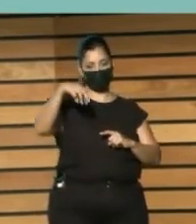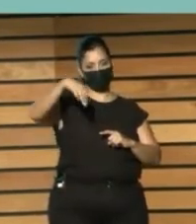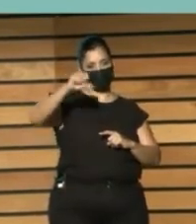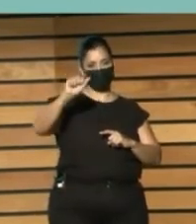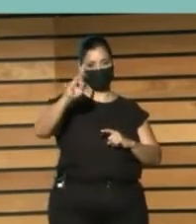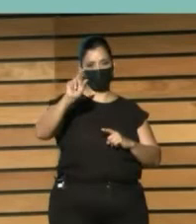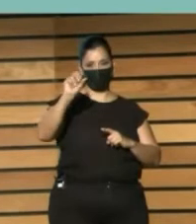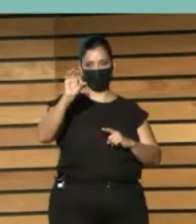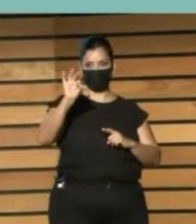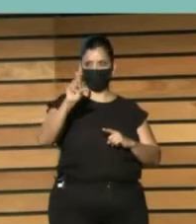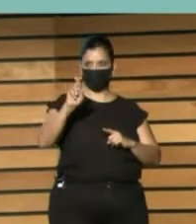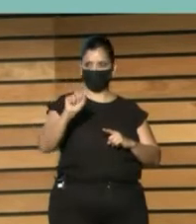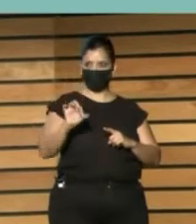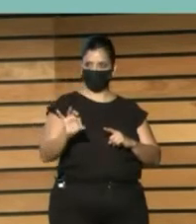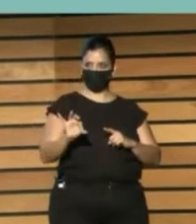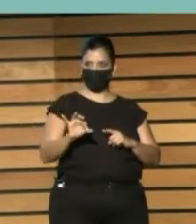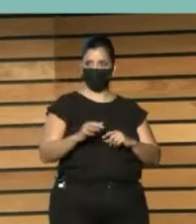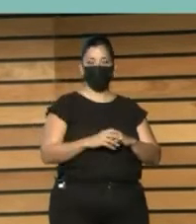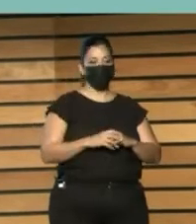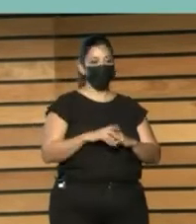un Desempoderamiento Social